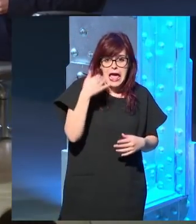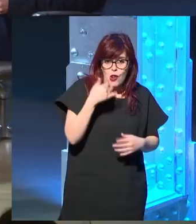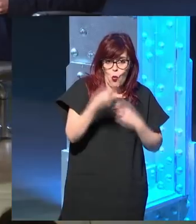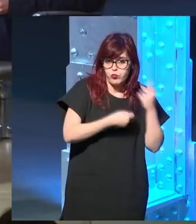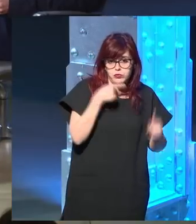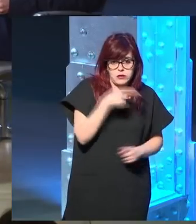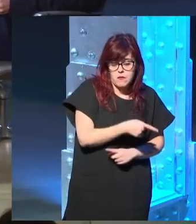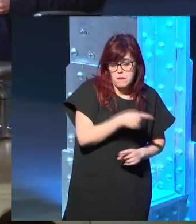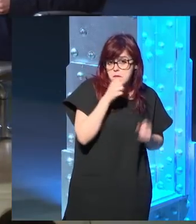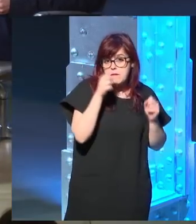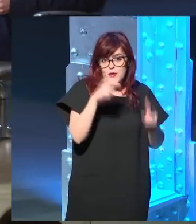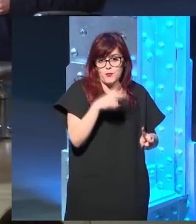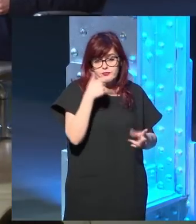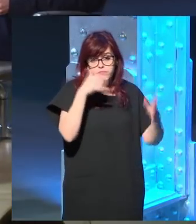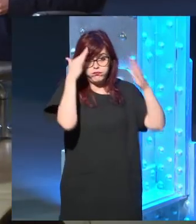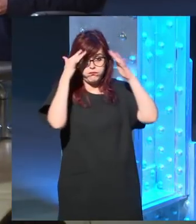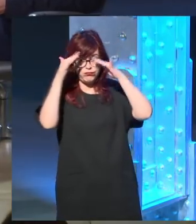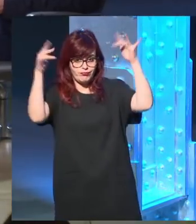un desastre.